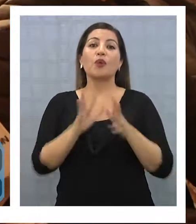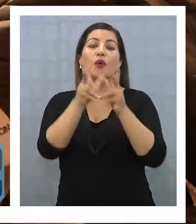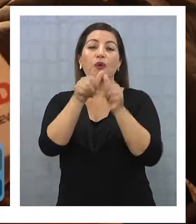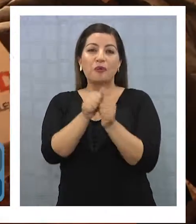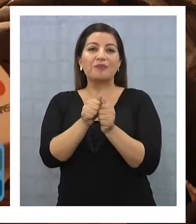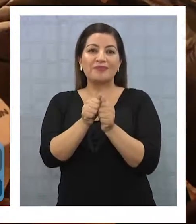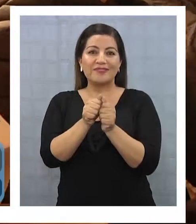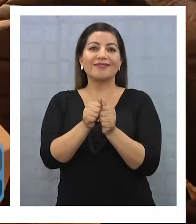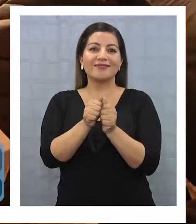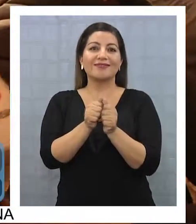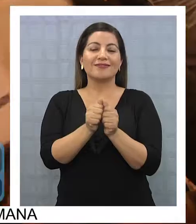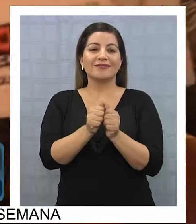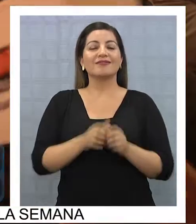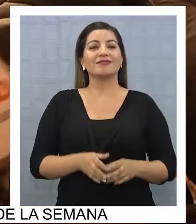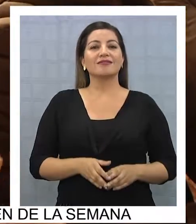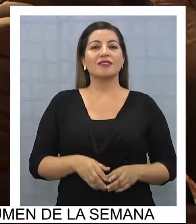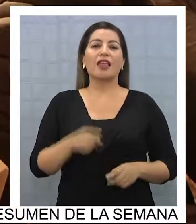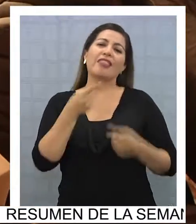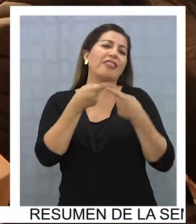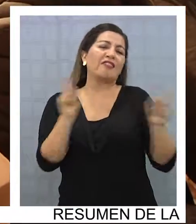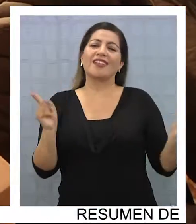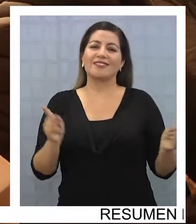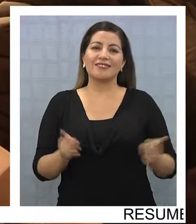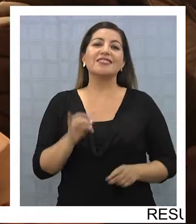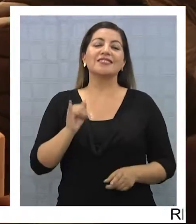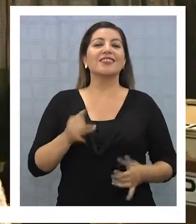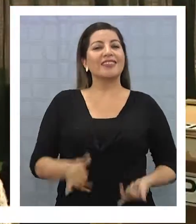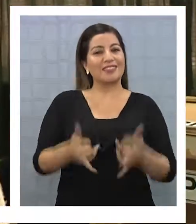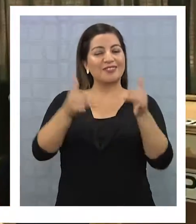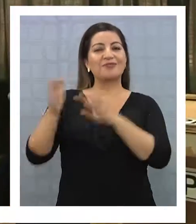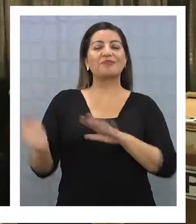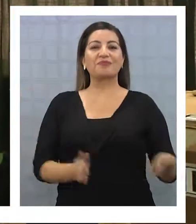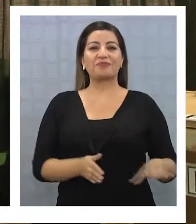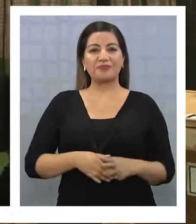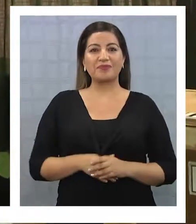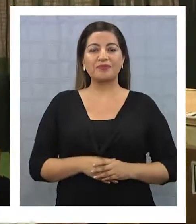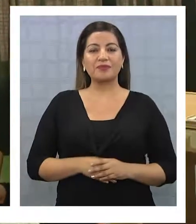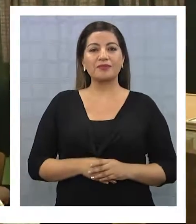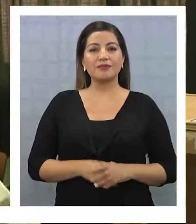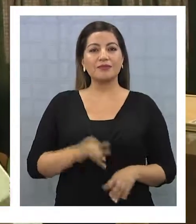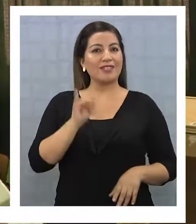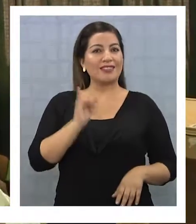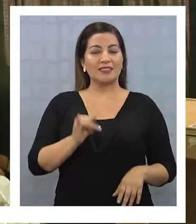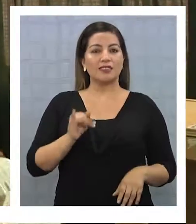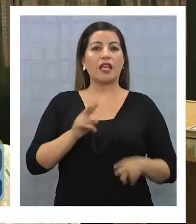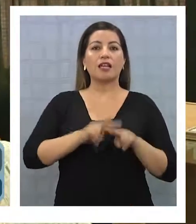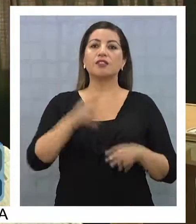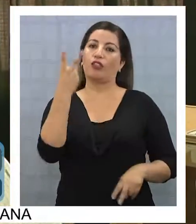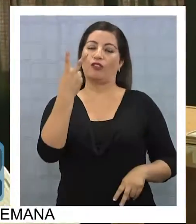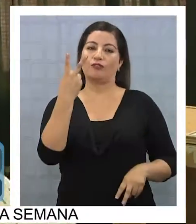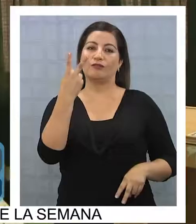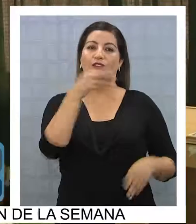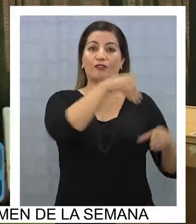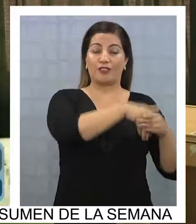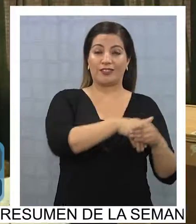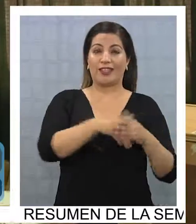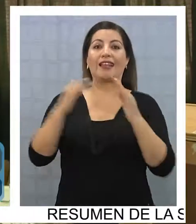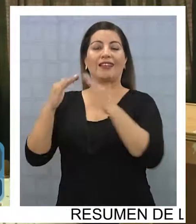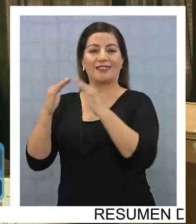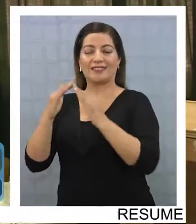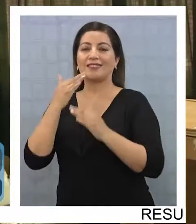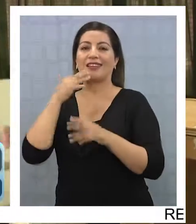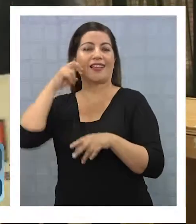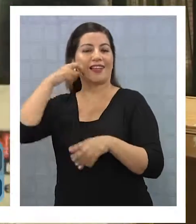los compañeros de otras mesas. ¿Distinto? Sí, va a ser entretenido. ¿Se pueden hacer las dos cosas? Sí, se pueden hacer las dos cosas. Estamos ya todos preparados en la casa.